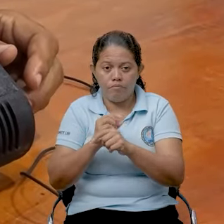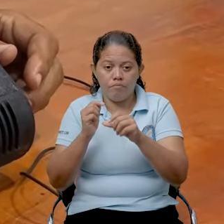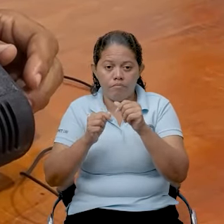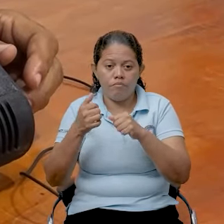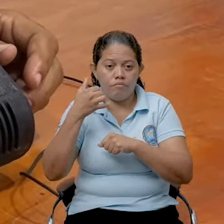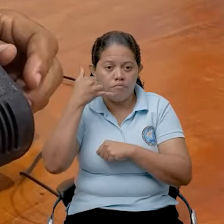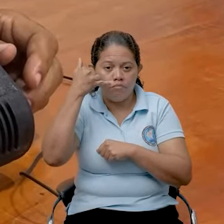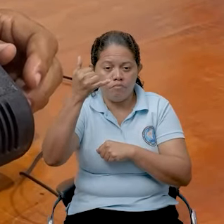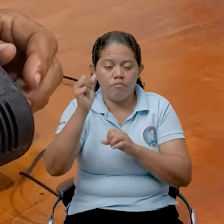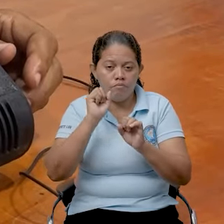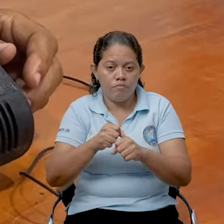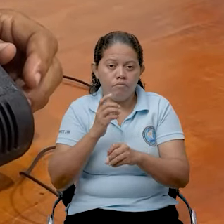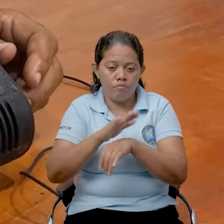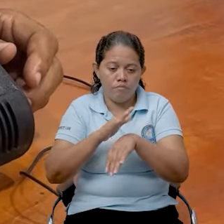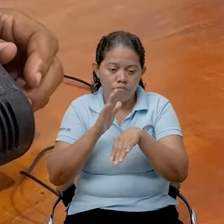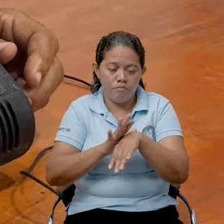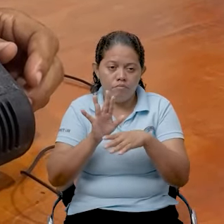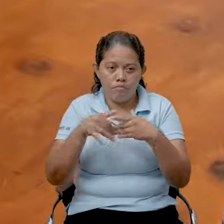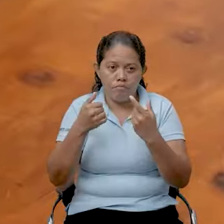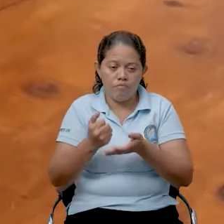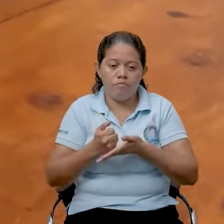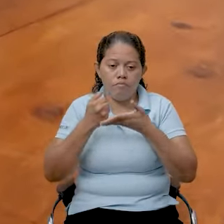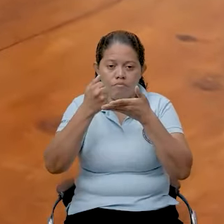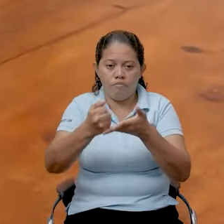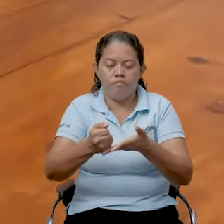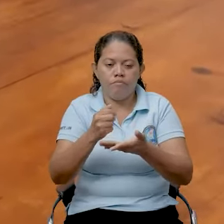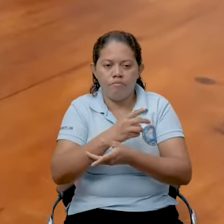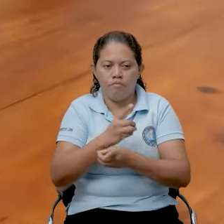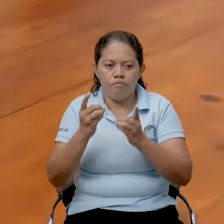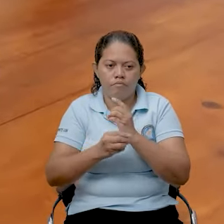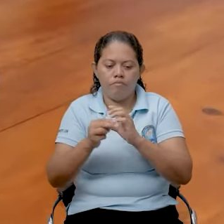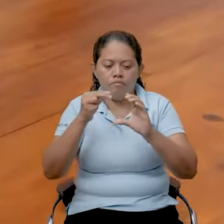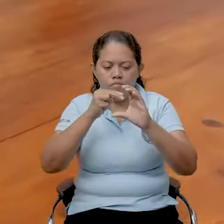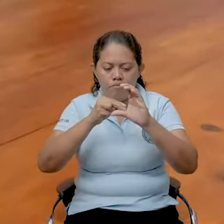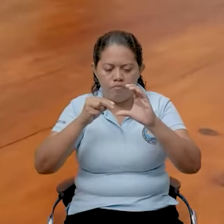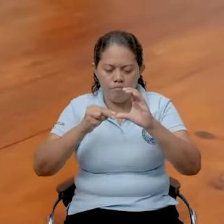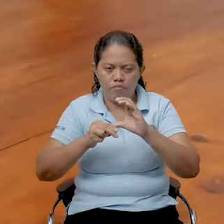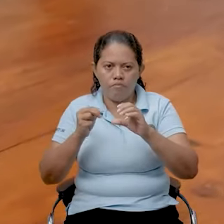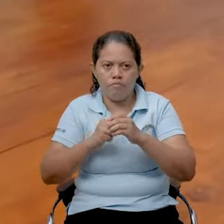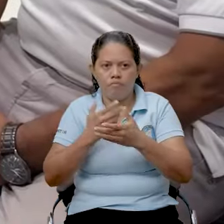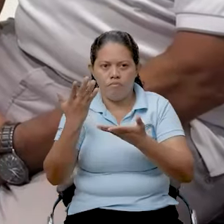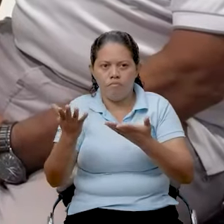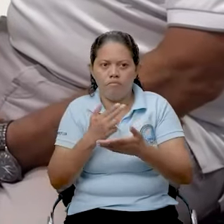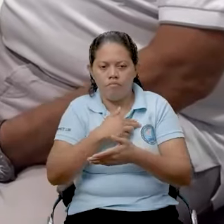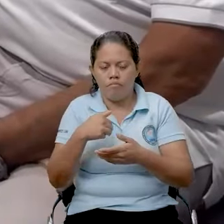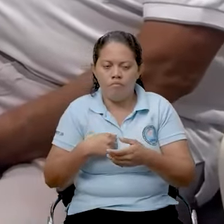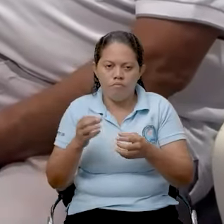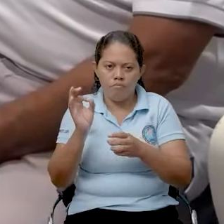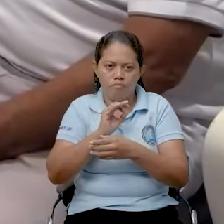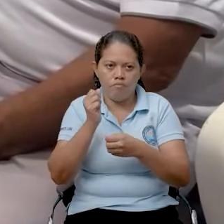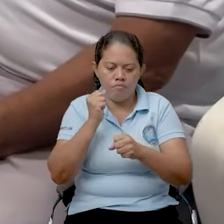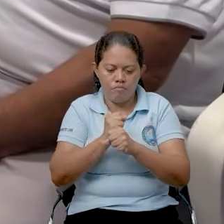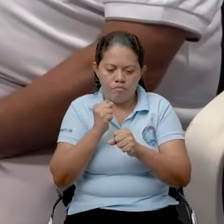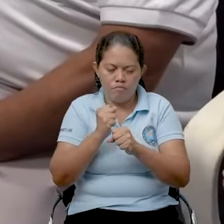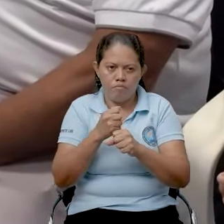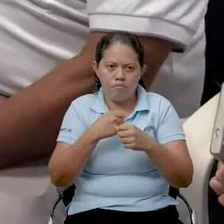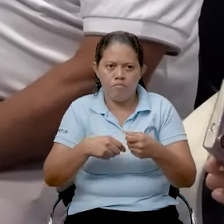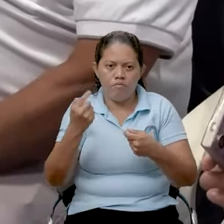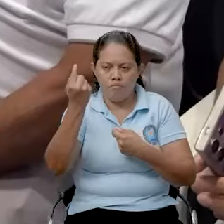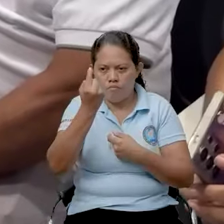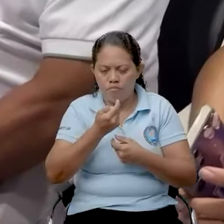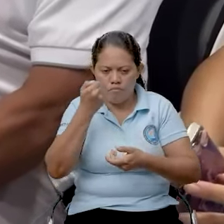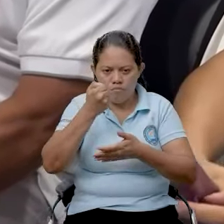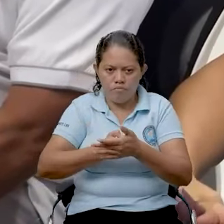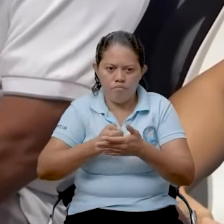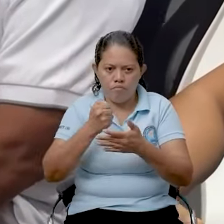cada llamado que podamos nosotros atender. El SINAPRED, a través de este modelo de trabajo que viene